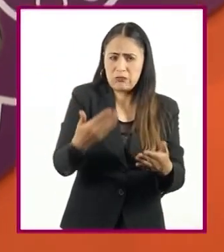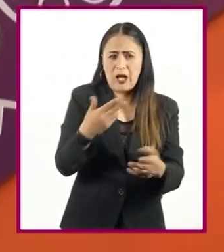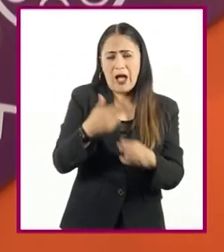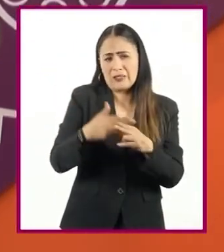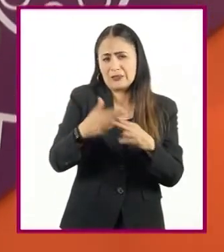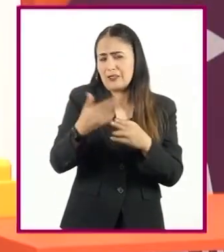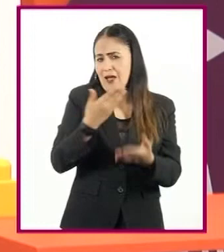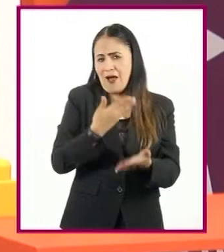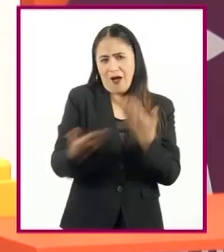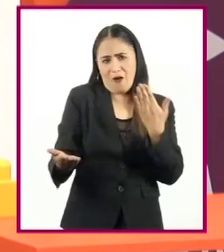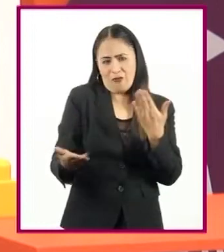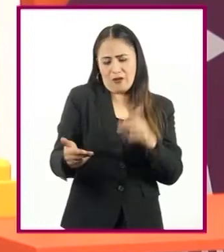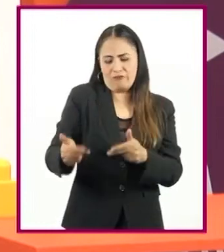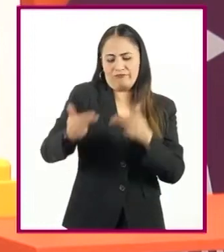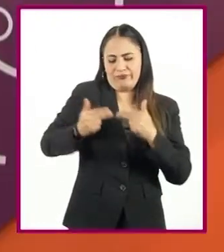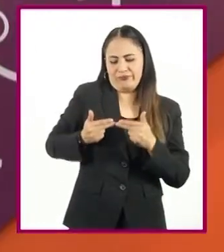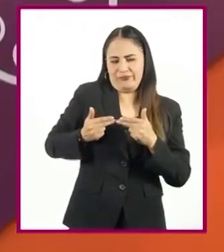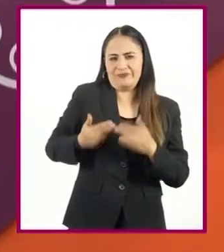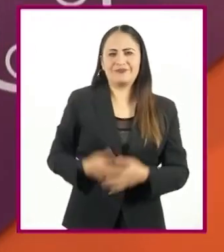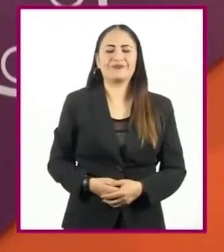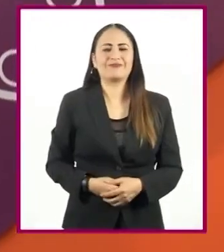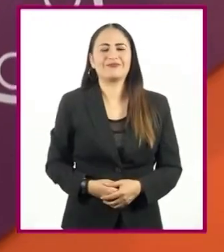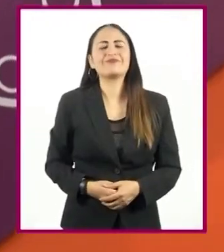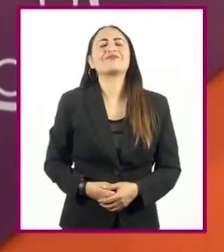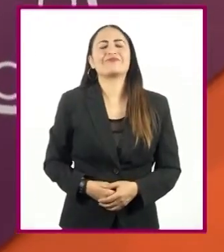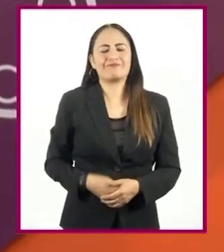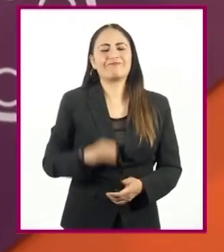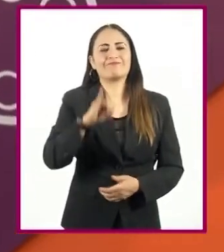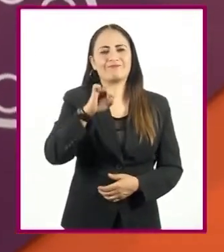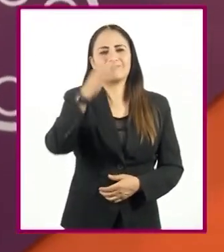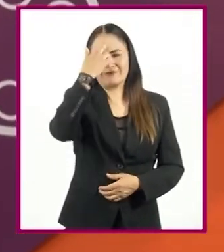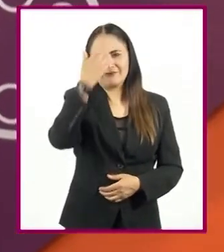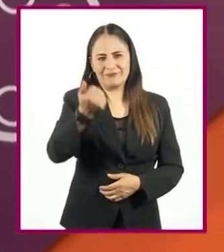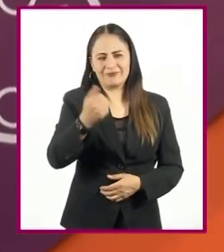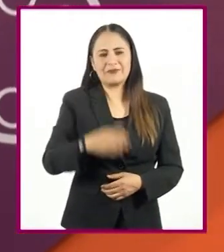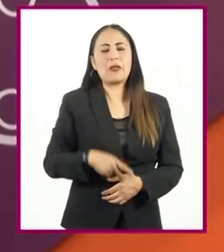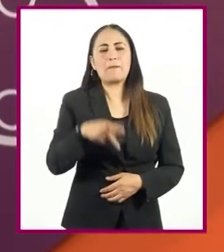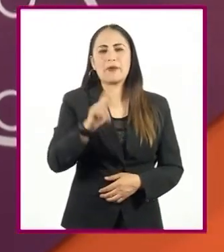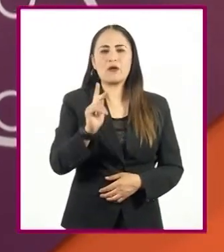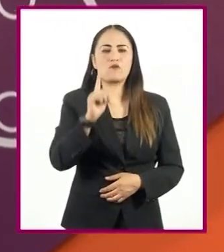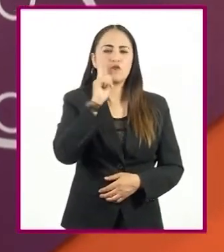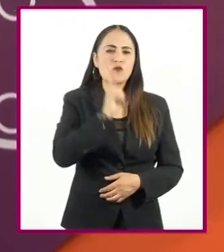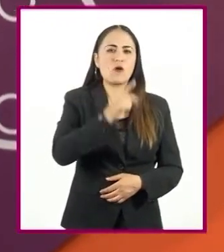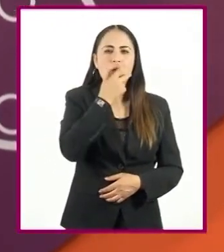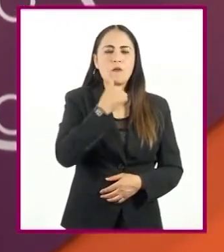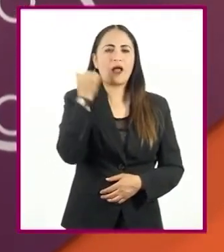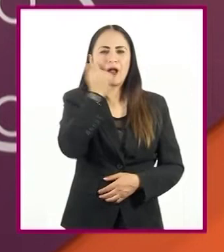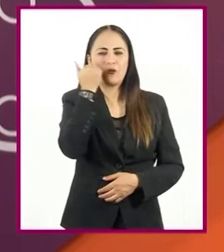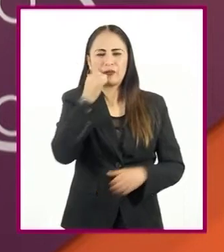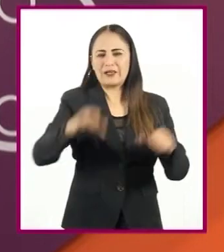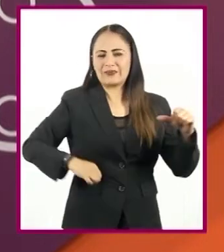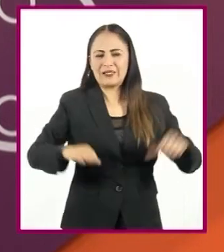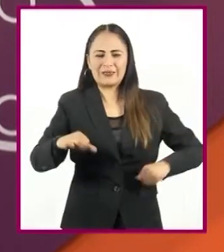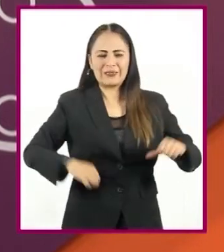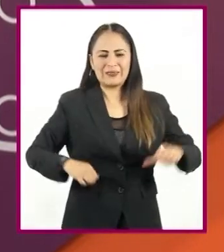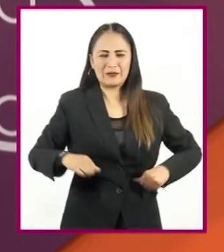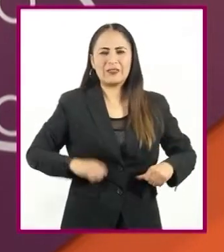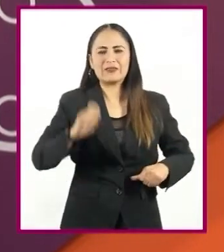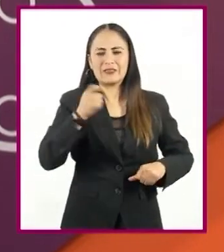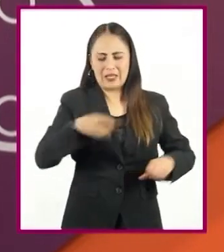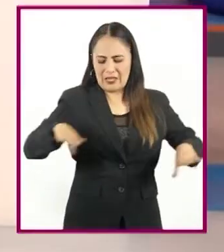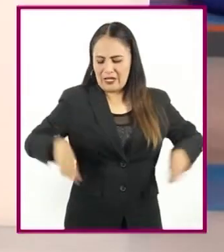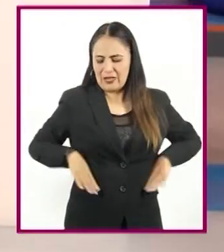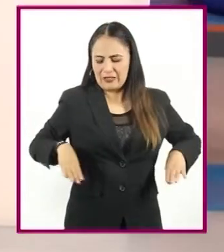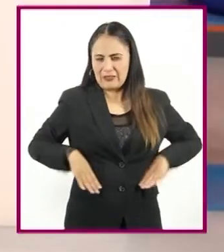toda la razón. Pero para que quede aún más claro, invitamos a nuestras alumnas y alumnos a la actividad titulada Transmitiendo nuestras características.